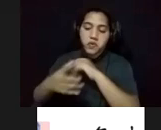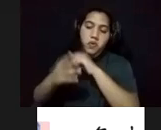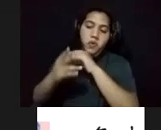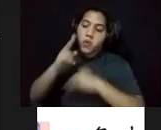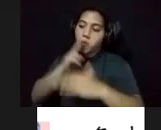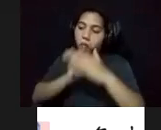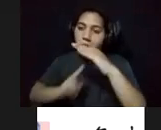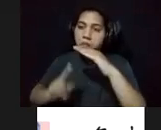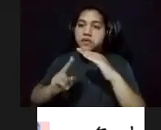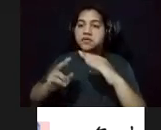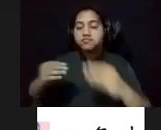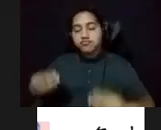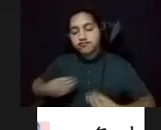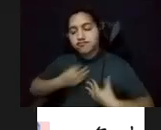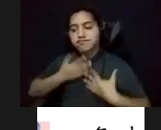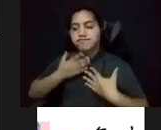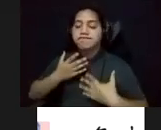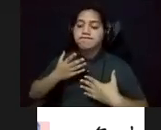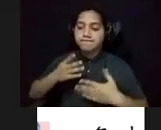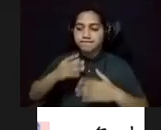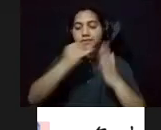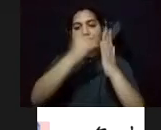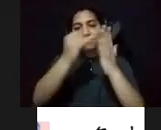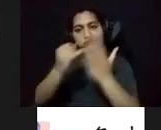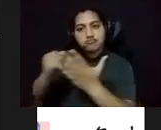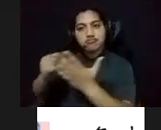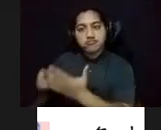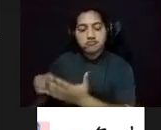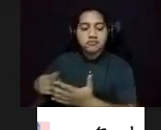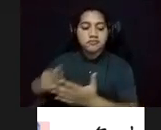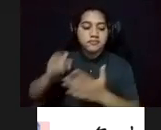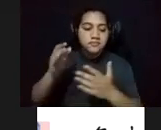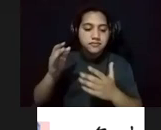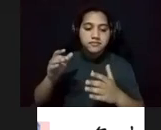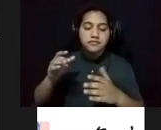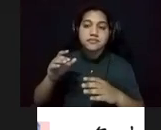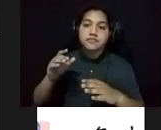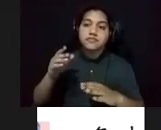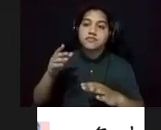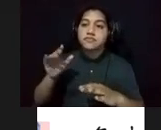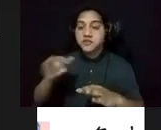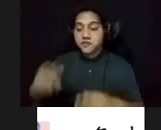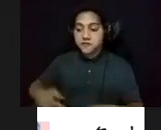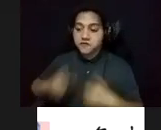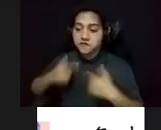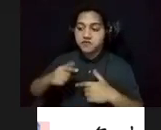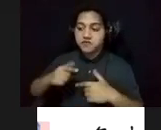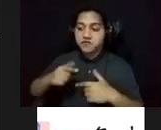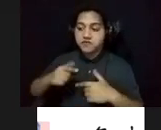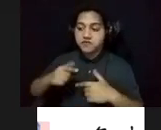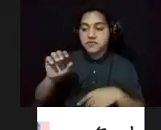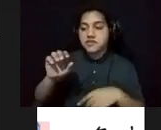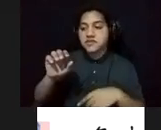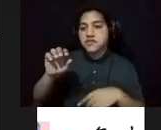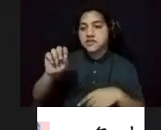inspiración en muchas de sus obras. Posteriormente, vivió en la barriada San José y en el suburbio del